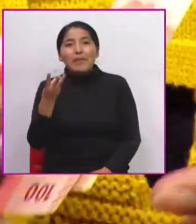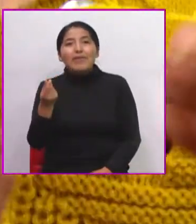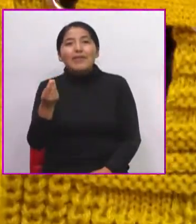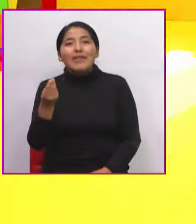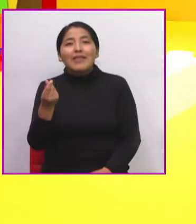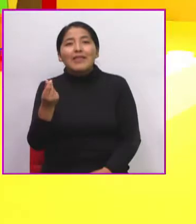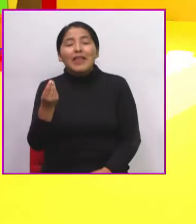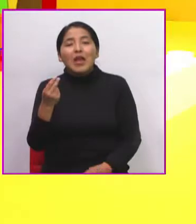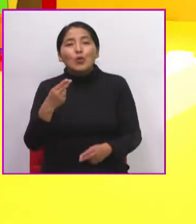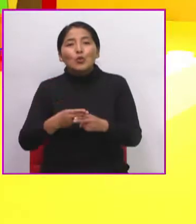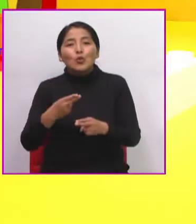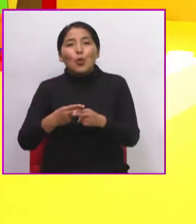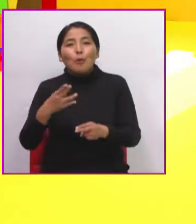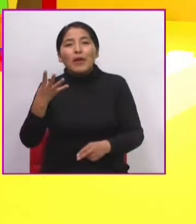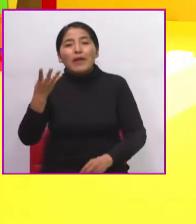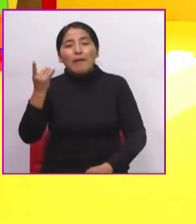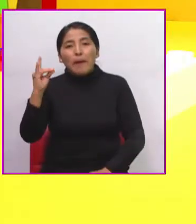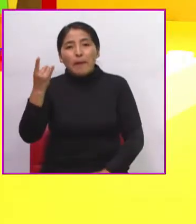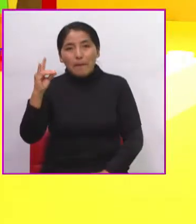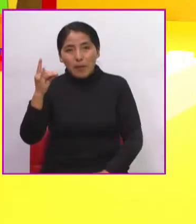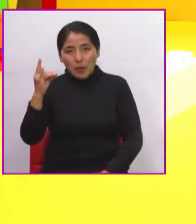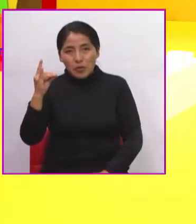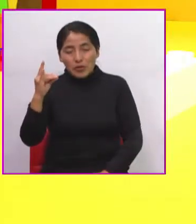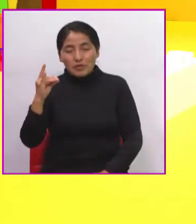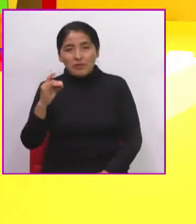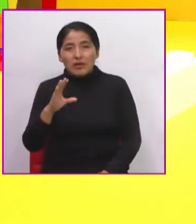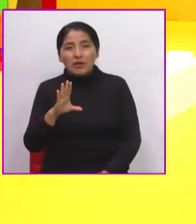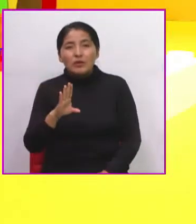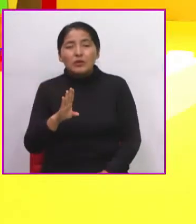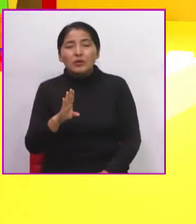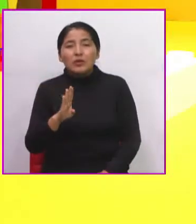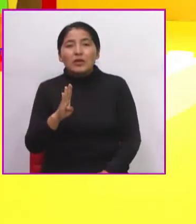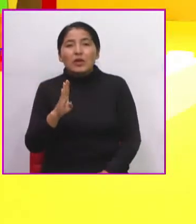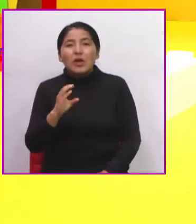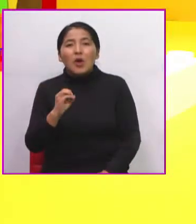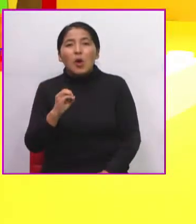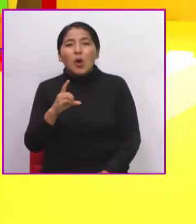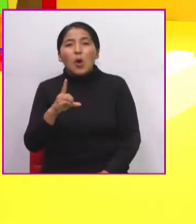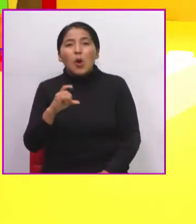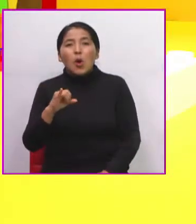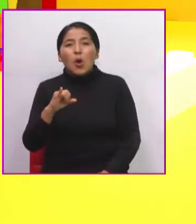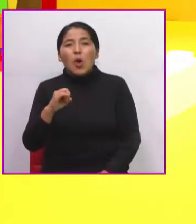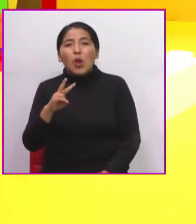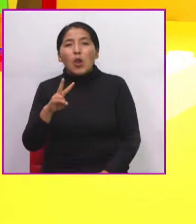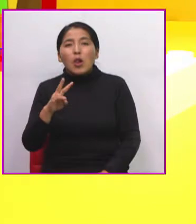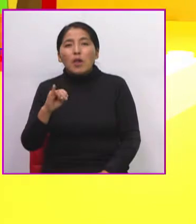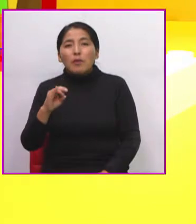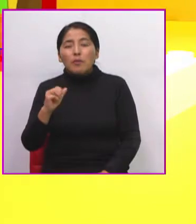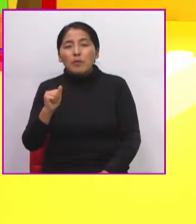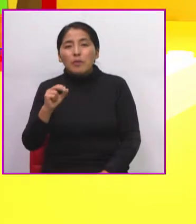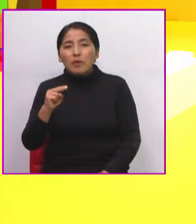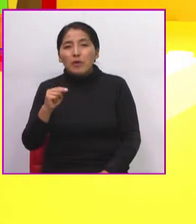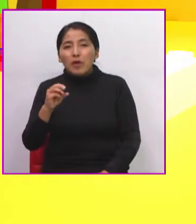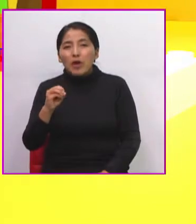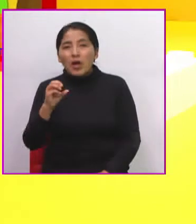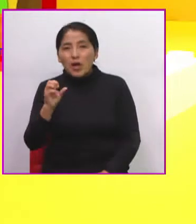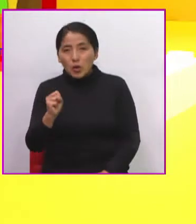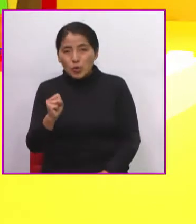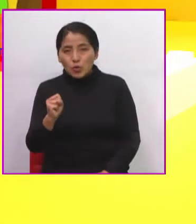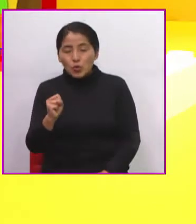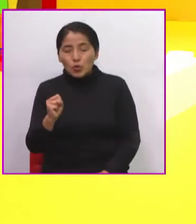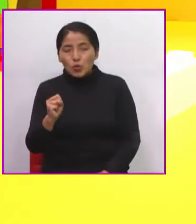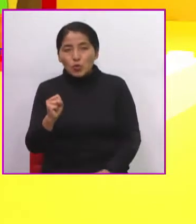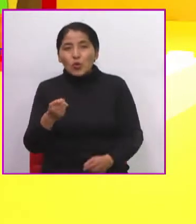puedo adquirir otros productos más, dependiendo del precio que se considera o que se coloca a cada